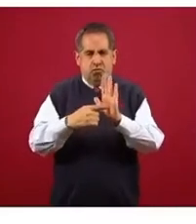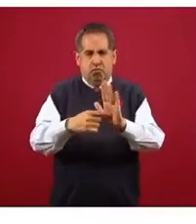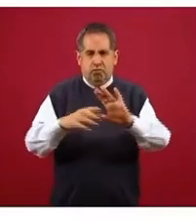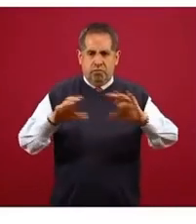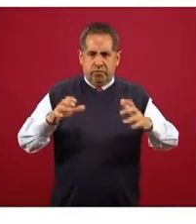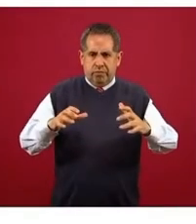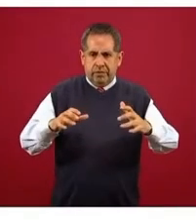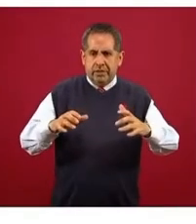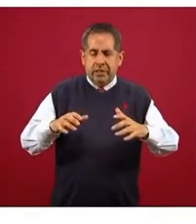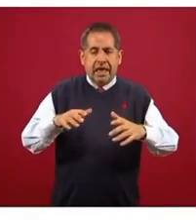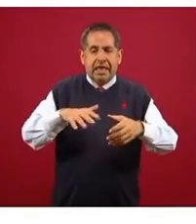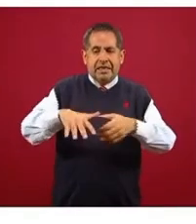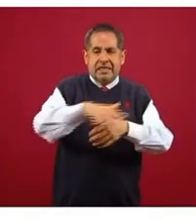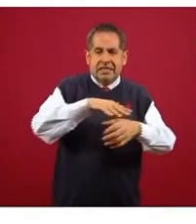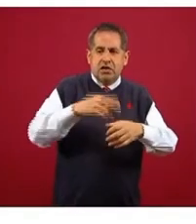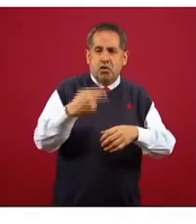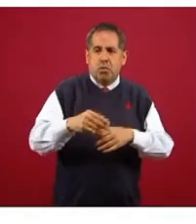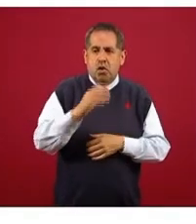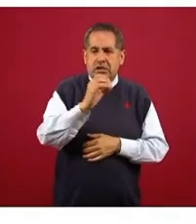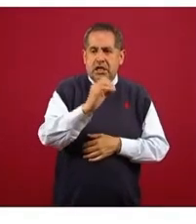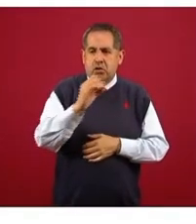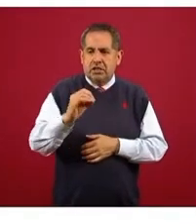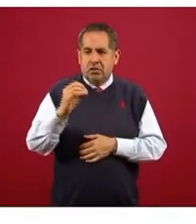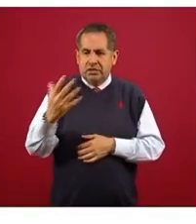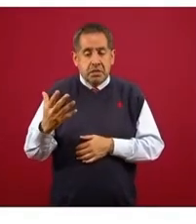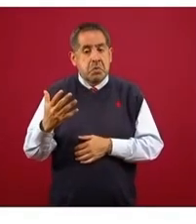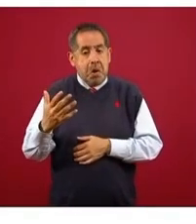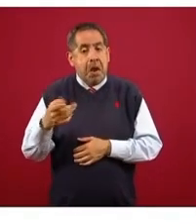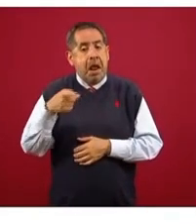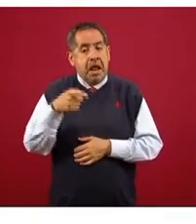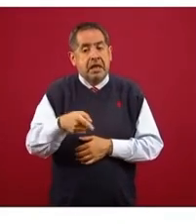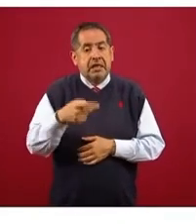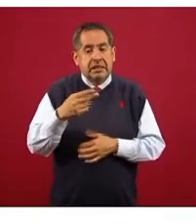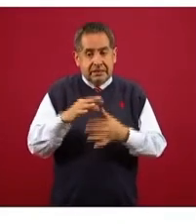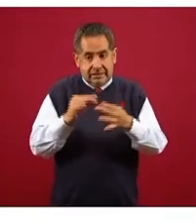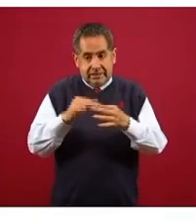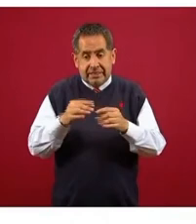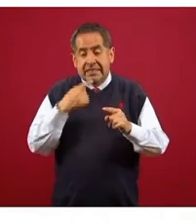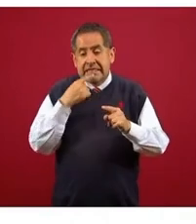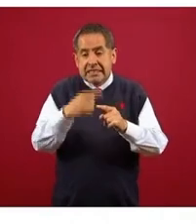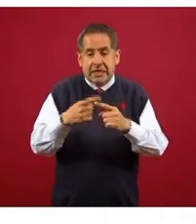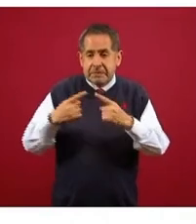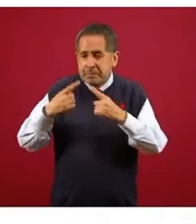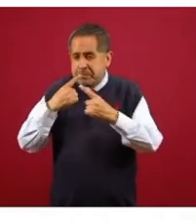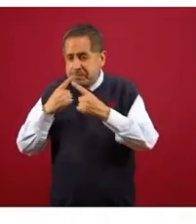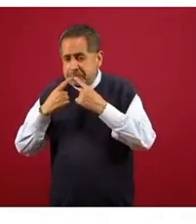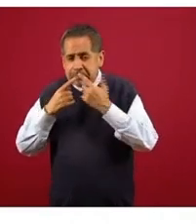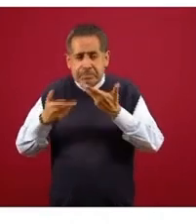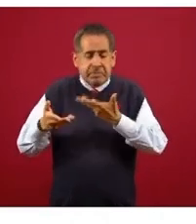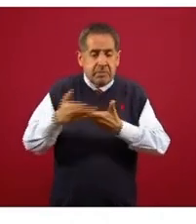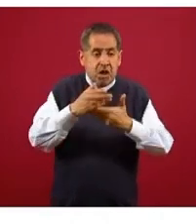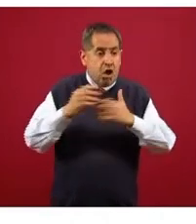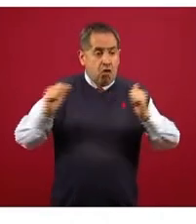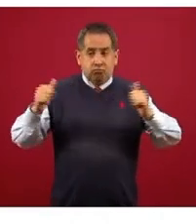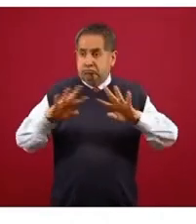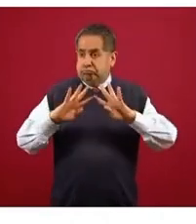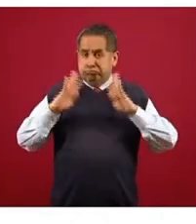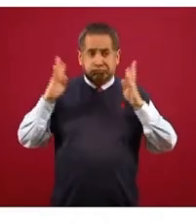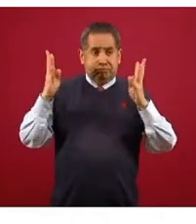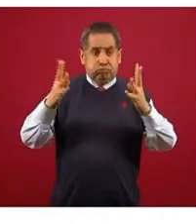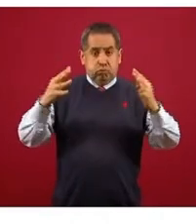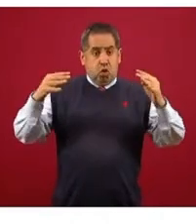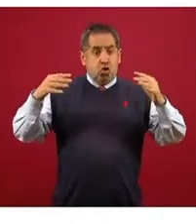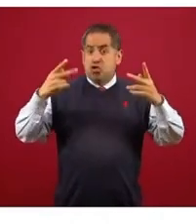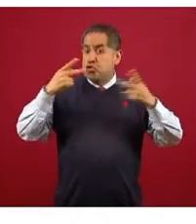de Riego 05, esta concesión se lleva y luego se discute en una asamblea pública